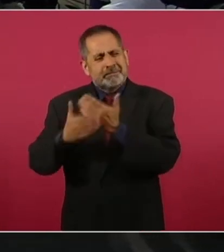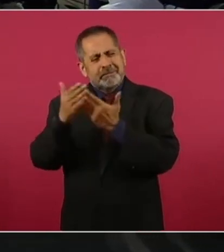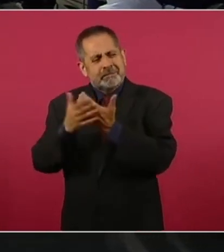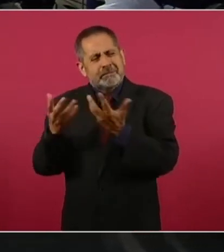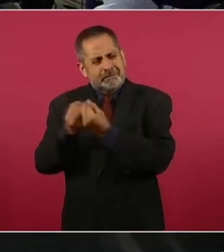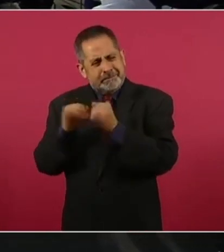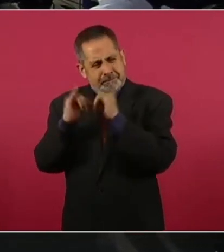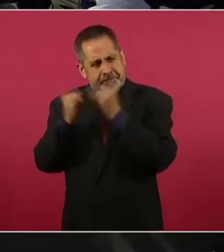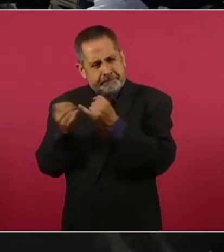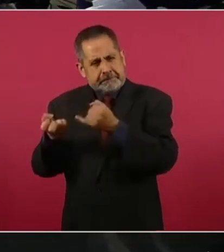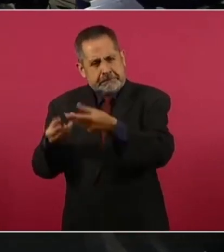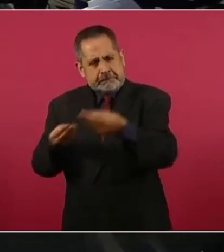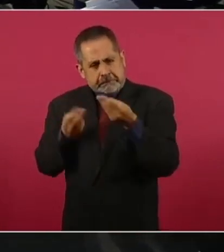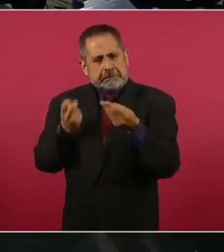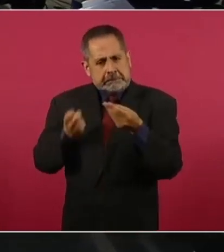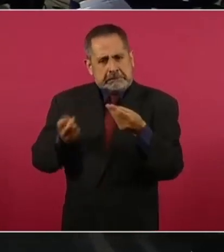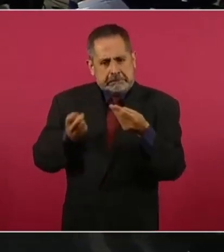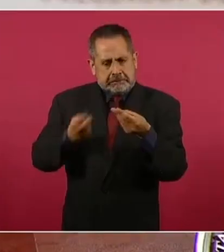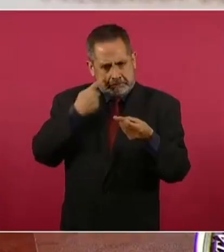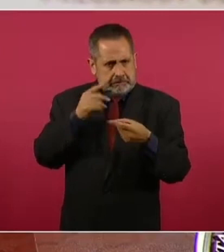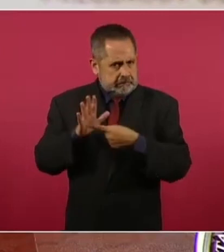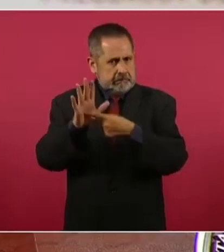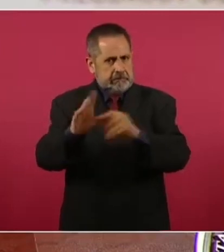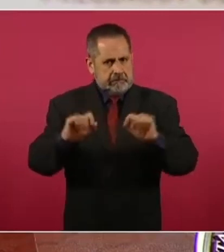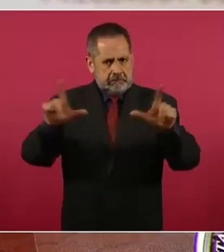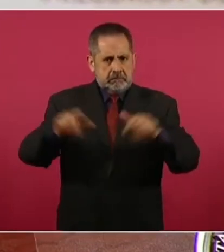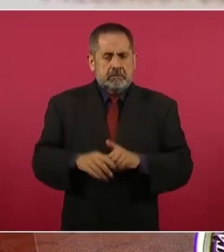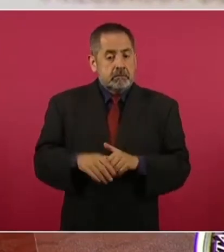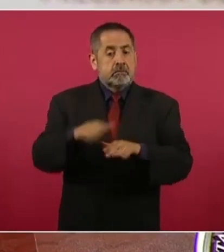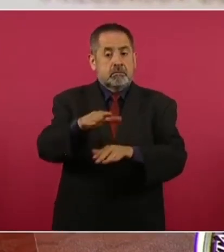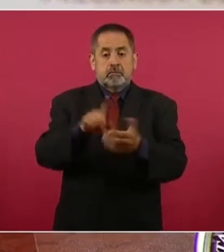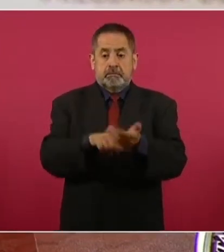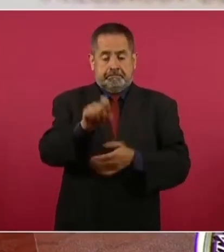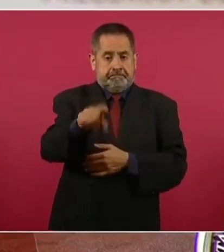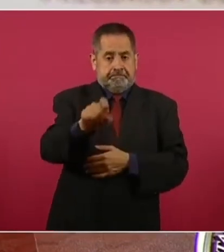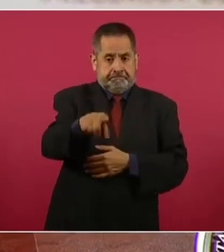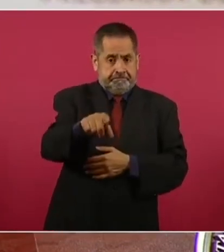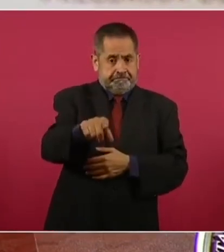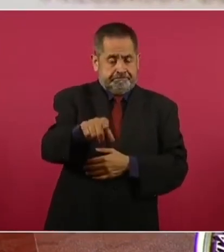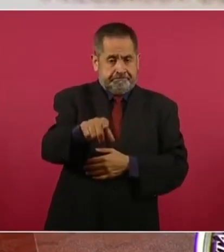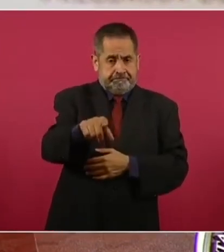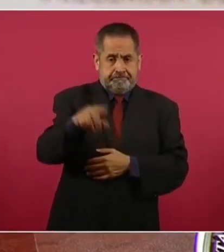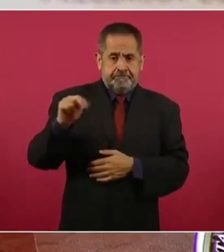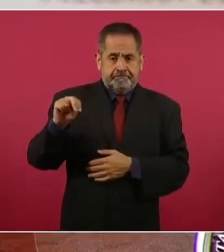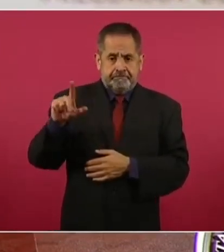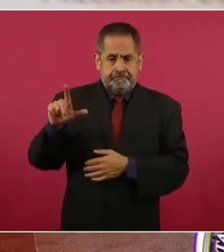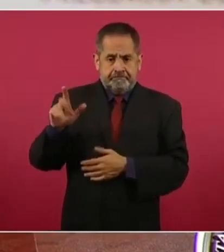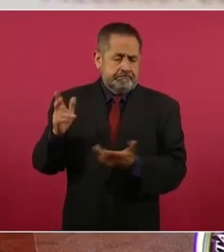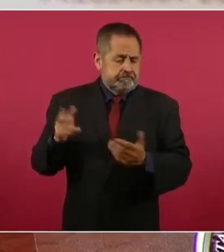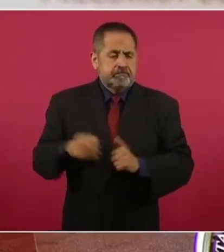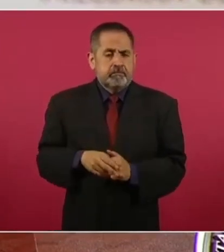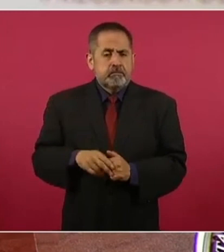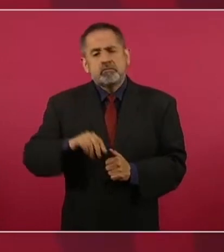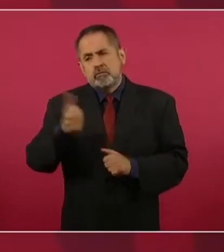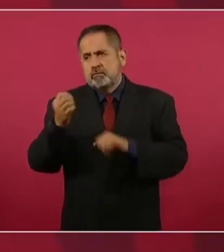acerca de lo de Nuevo León. Y en otros